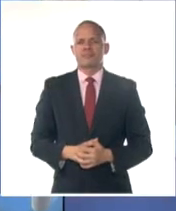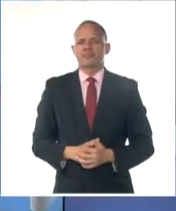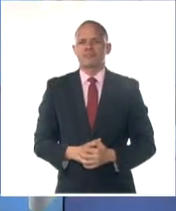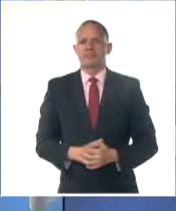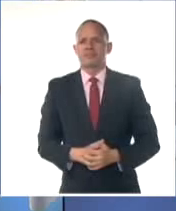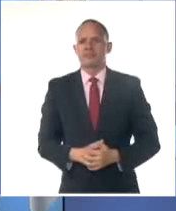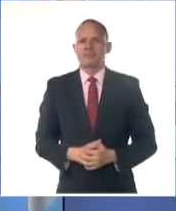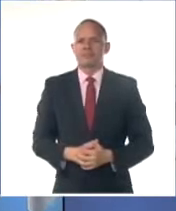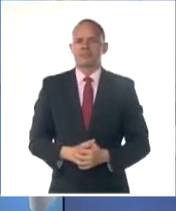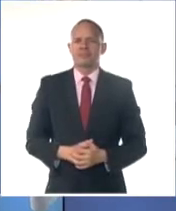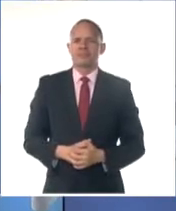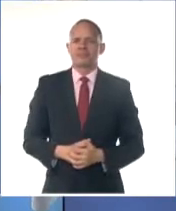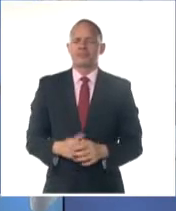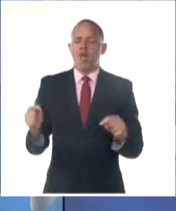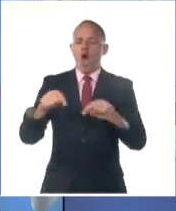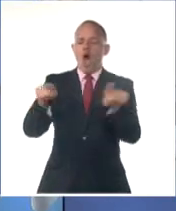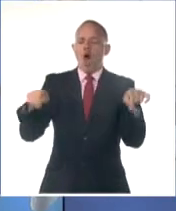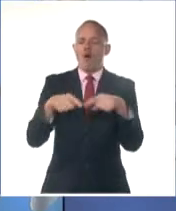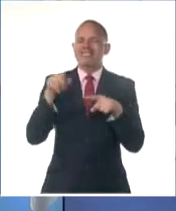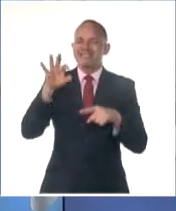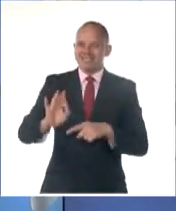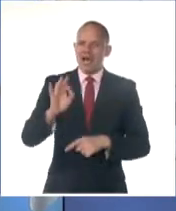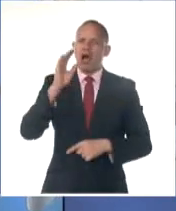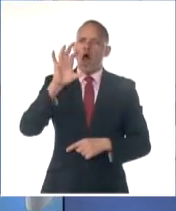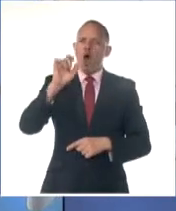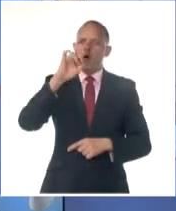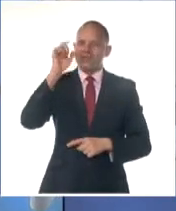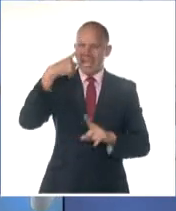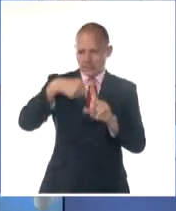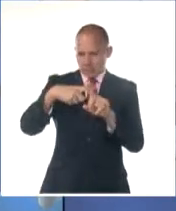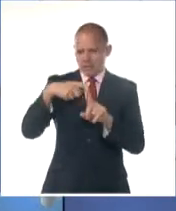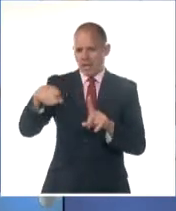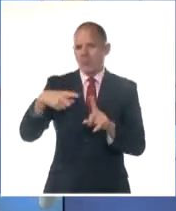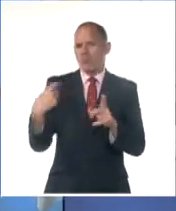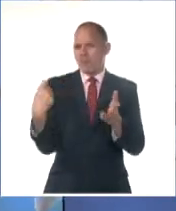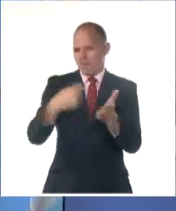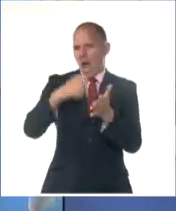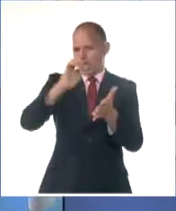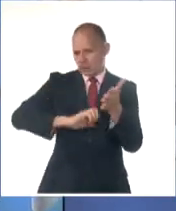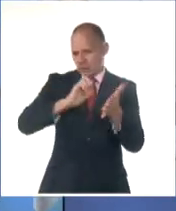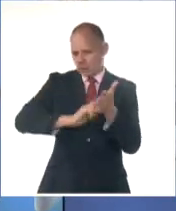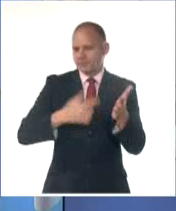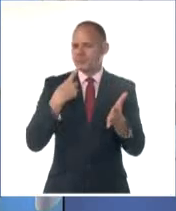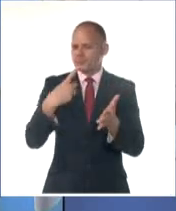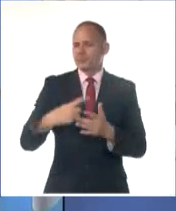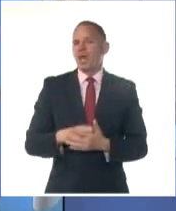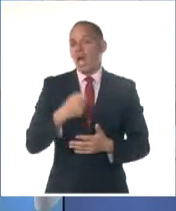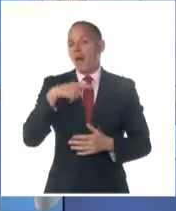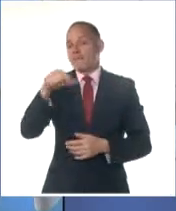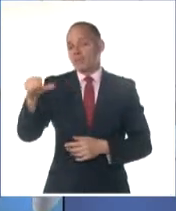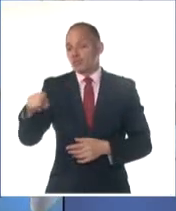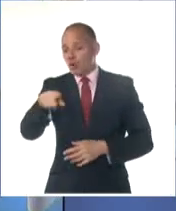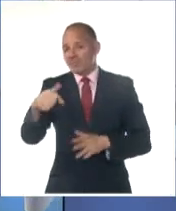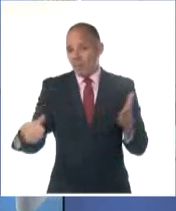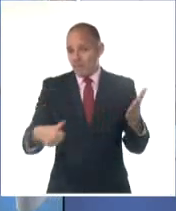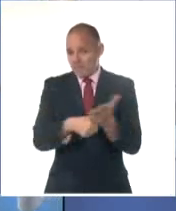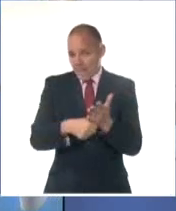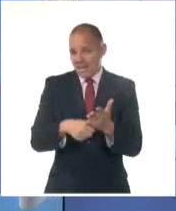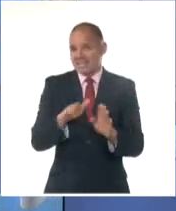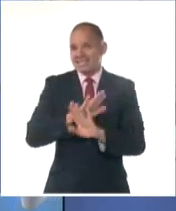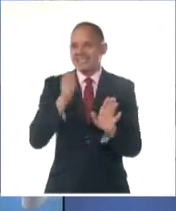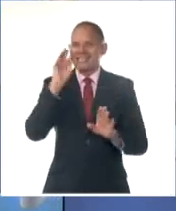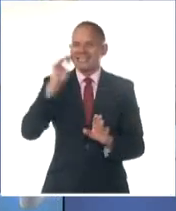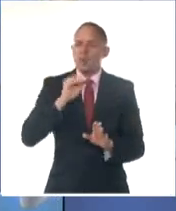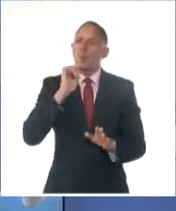La Oficina Nacional de Administración Tributaria informa a los ciudadanos que hayan adquirido sellos de timbre electrónicos y no los usarán